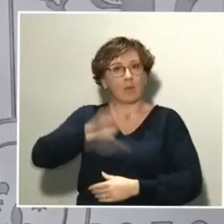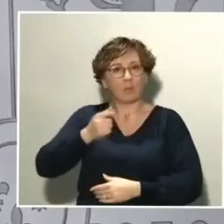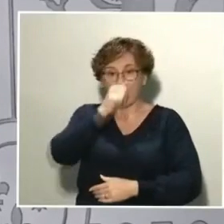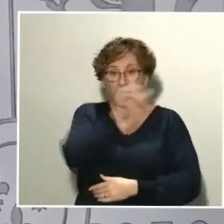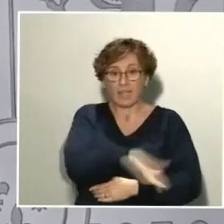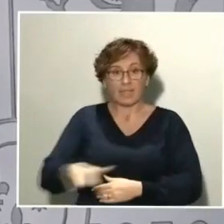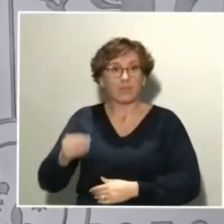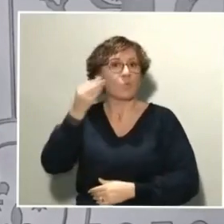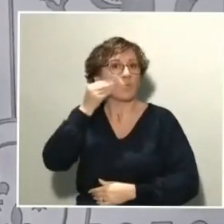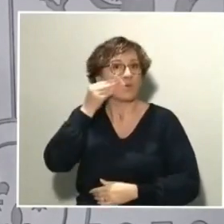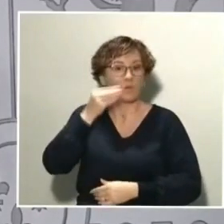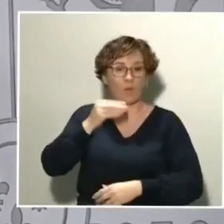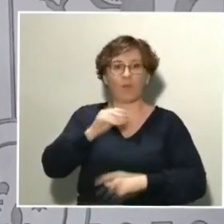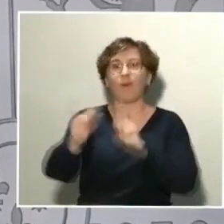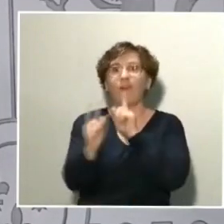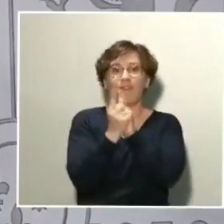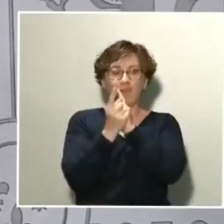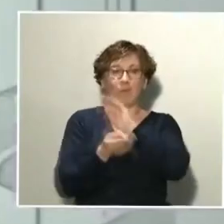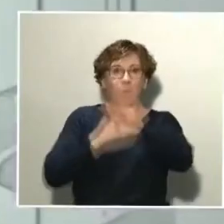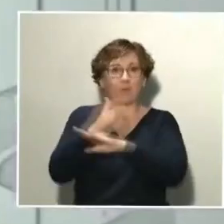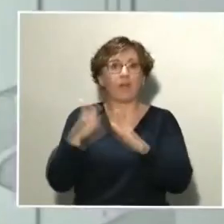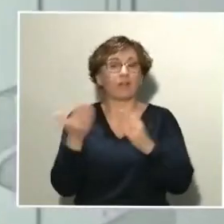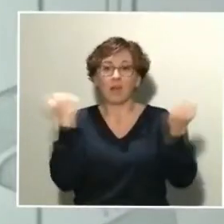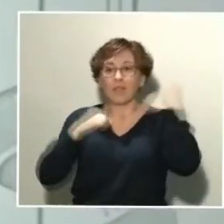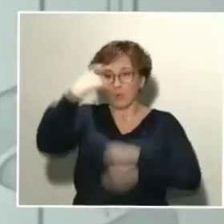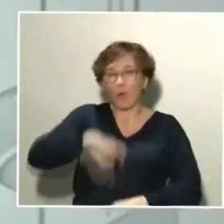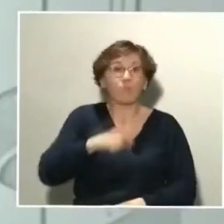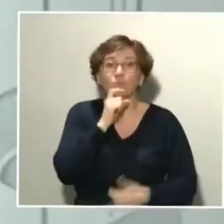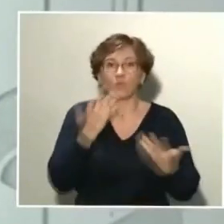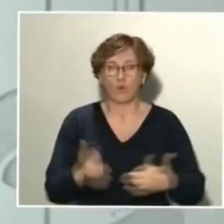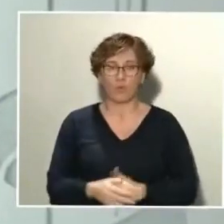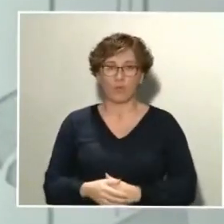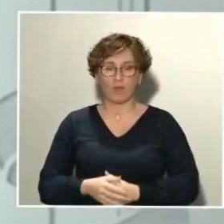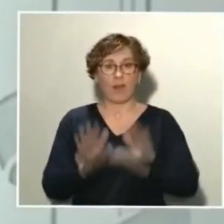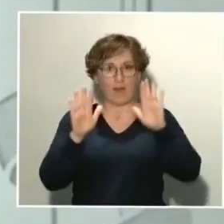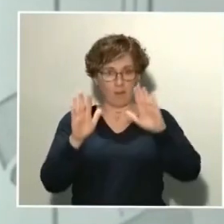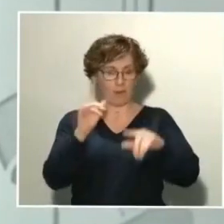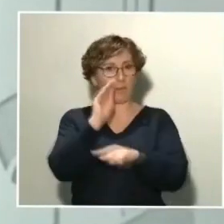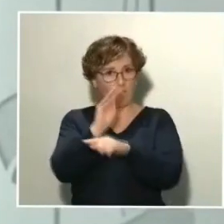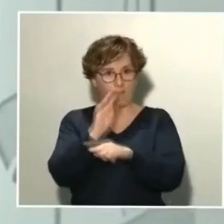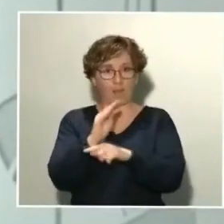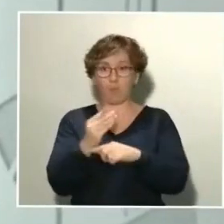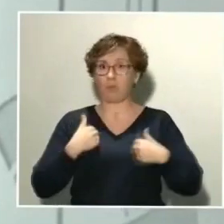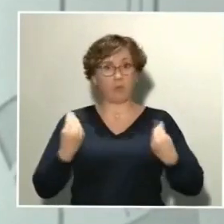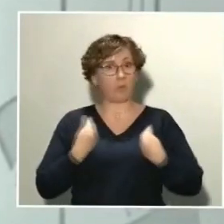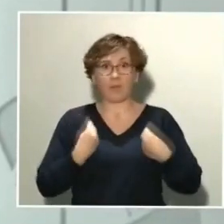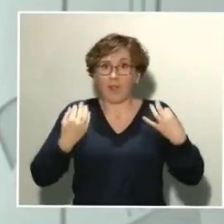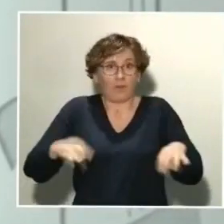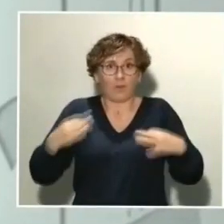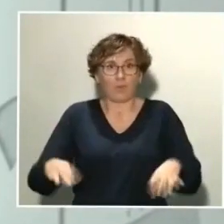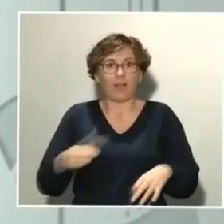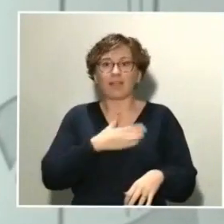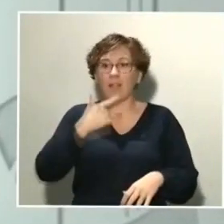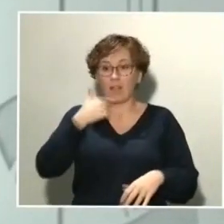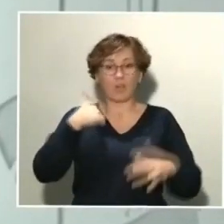llegar a casa? ¿Cómo actuamos? Hombre, yo trato de tener un poquito de cuidado, pero lo cierto es que llevo una vida muy normal. No tengo sintomatología,